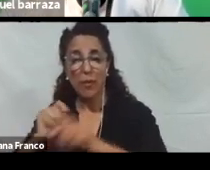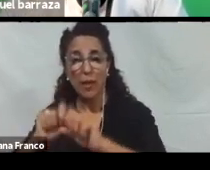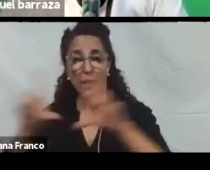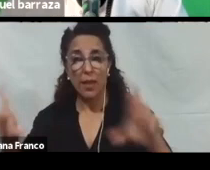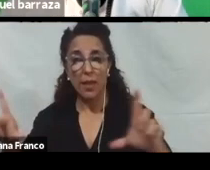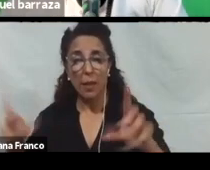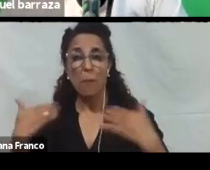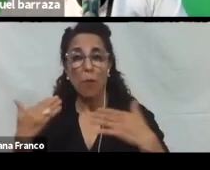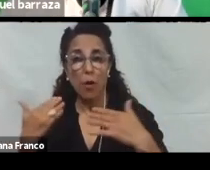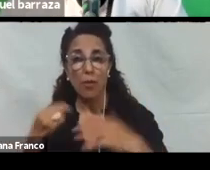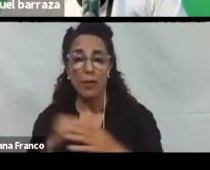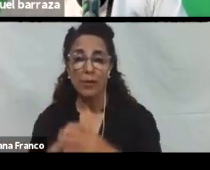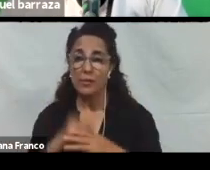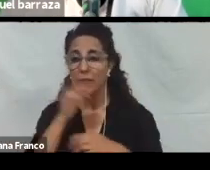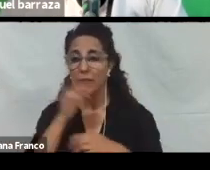Con. Esta vista sencilla.